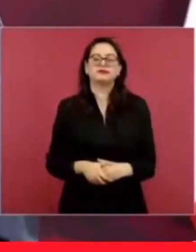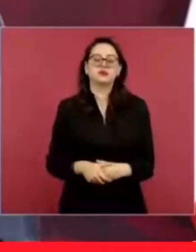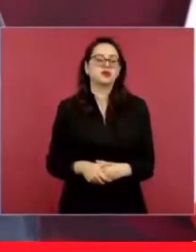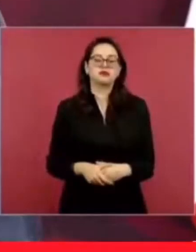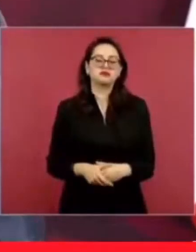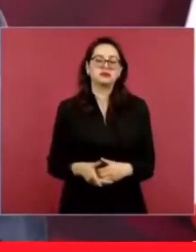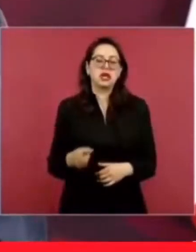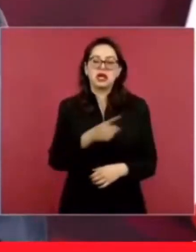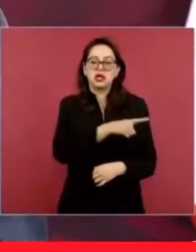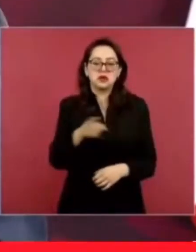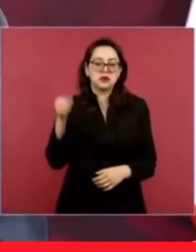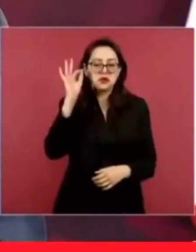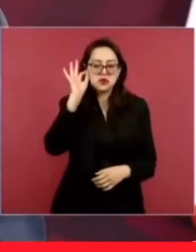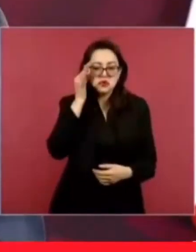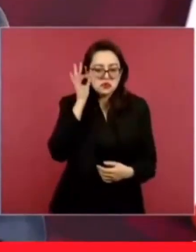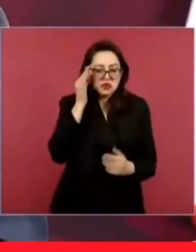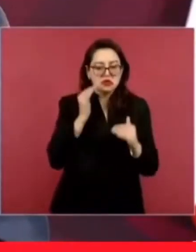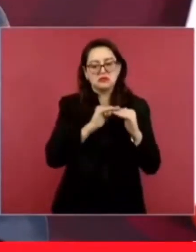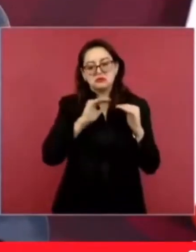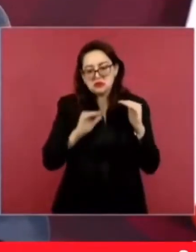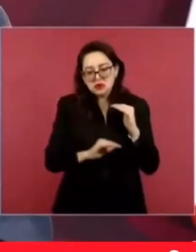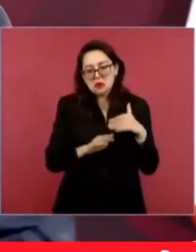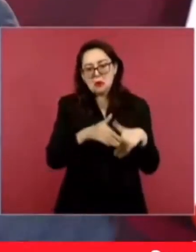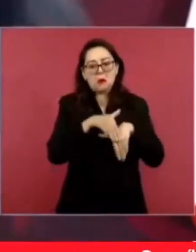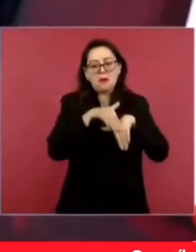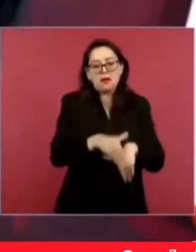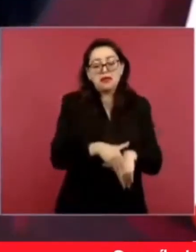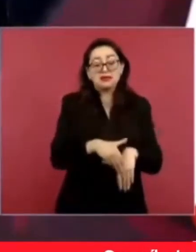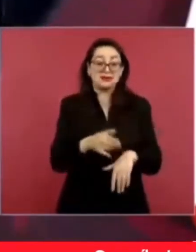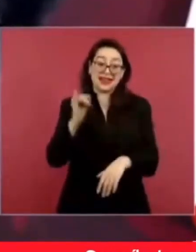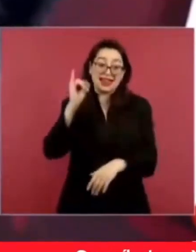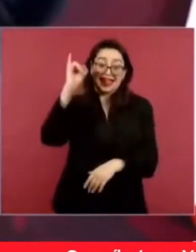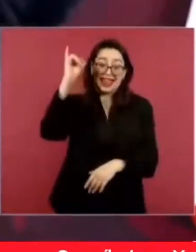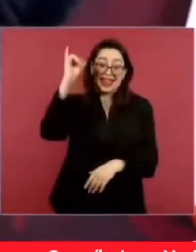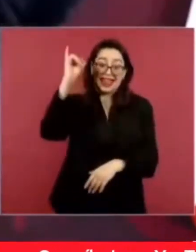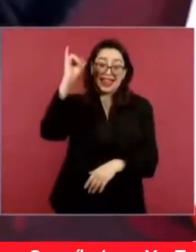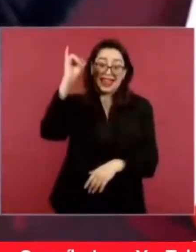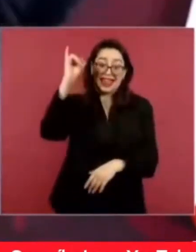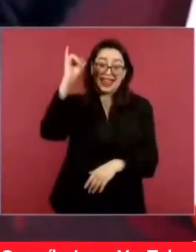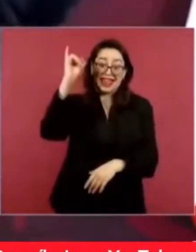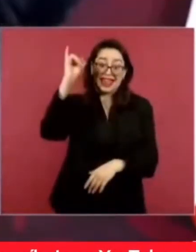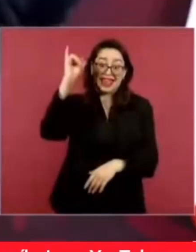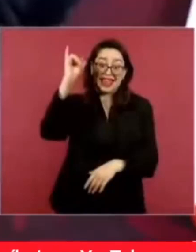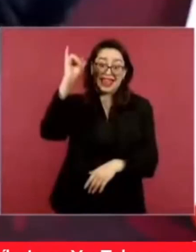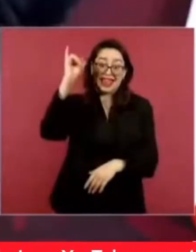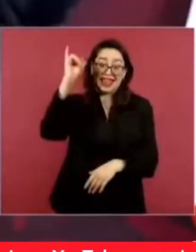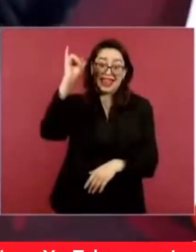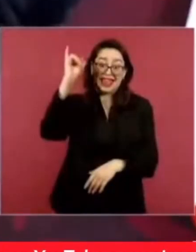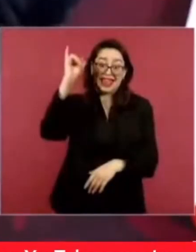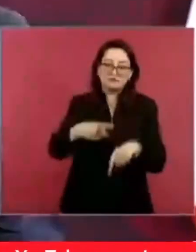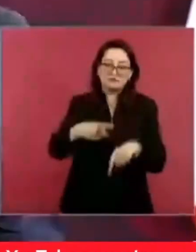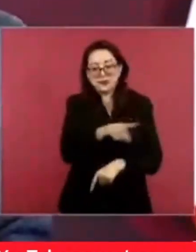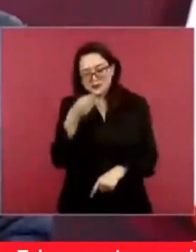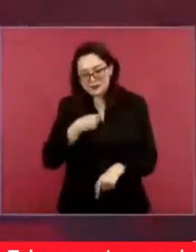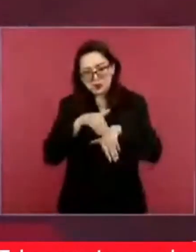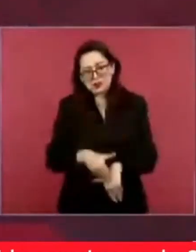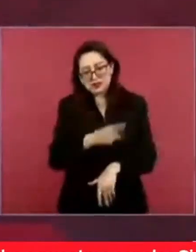mandados, son sus jefes, que están molestos,